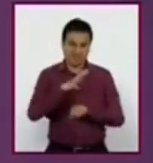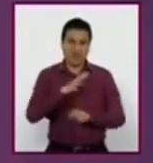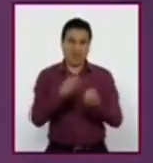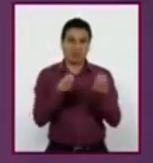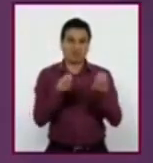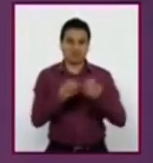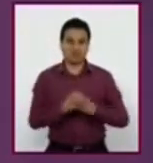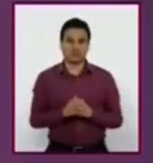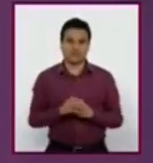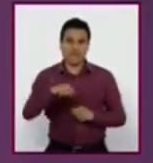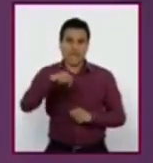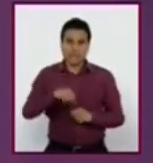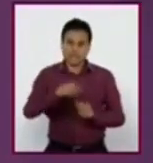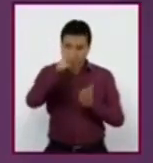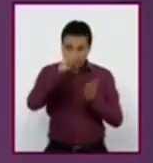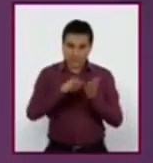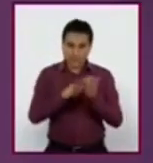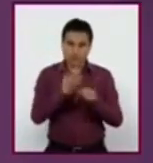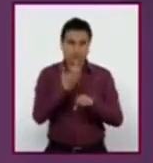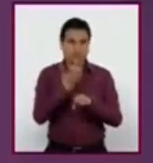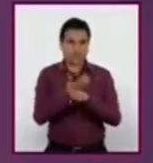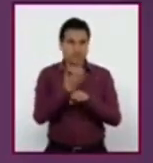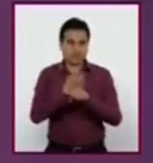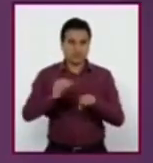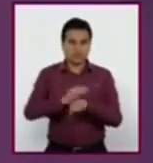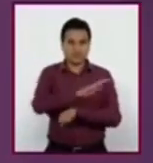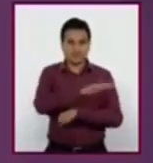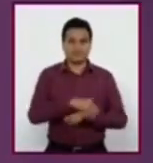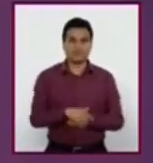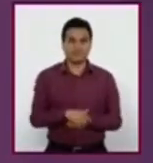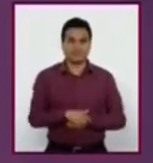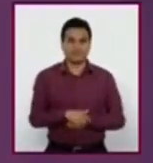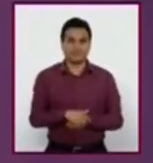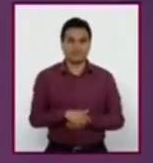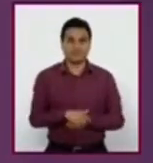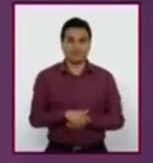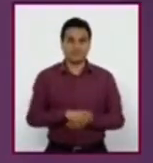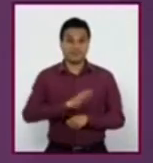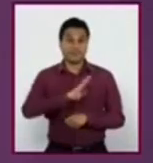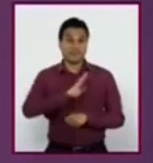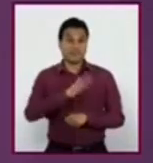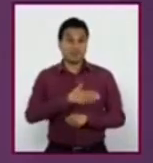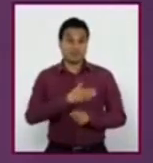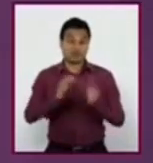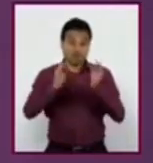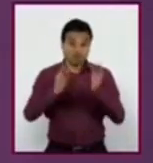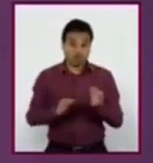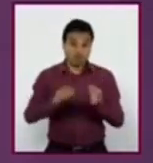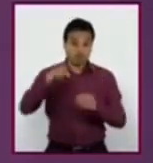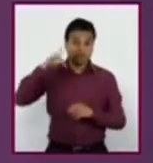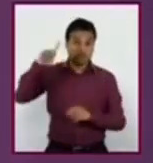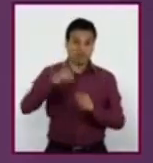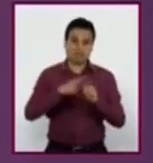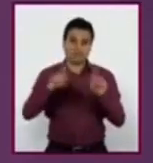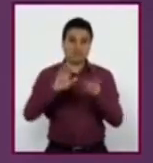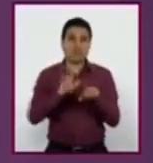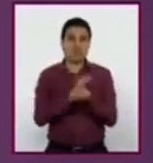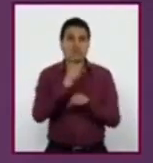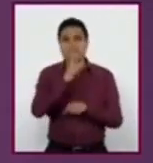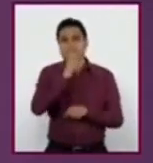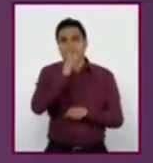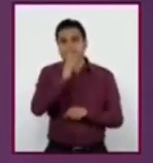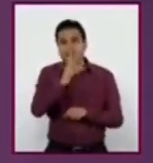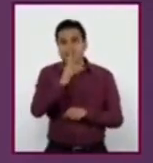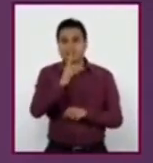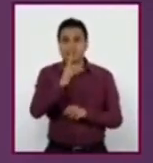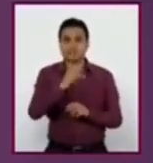influencia de Norteamérica. El español que se habla en España es muy diferente al de aquí porque hay muchas palabras